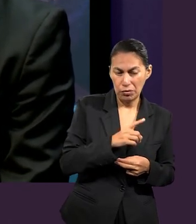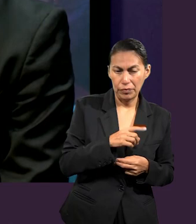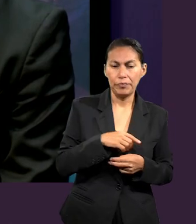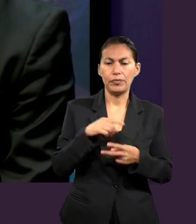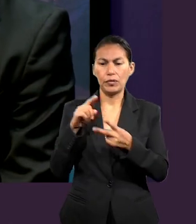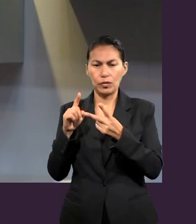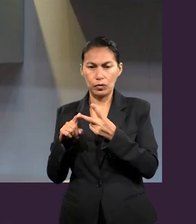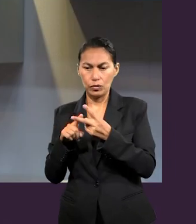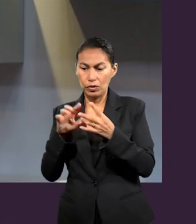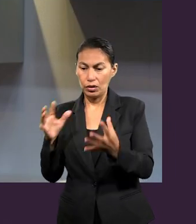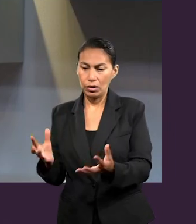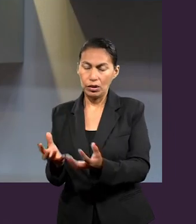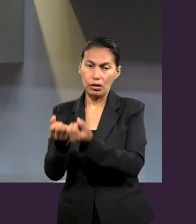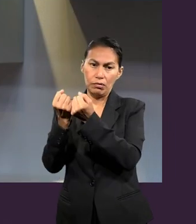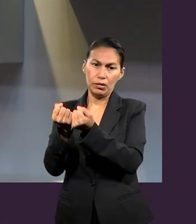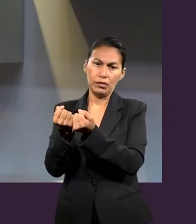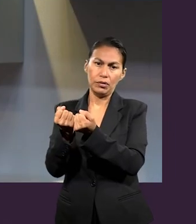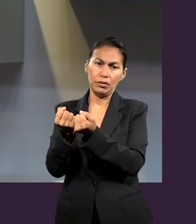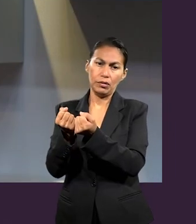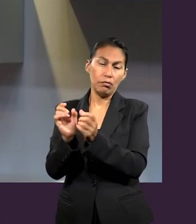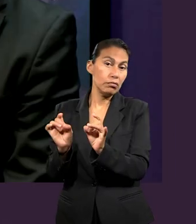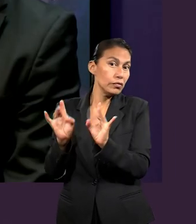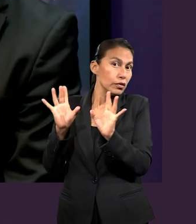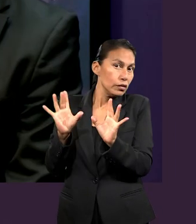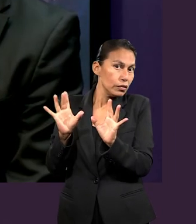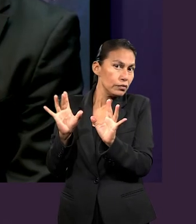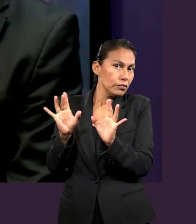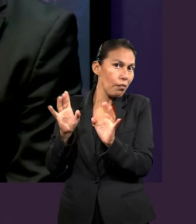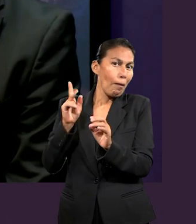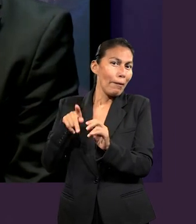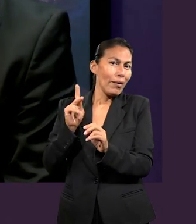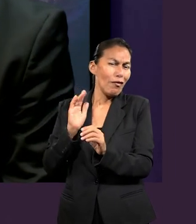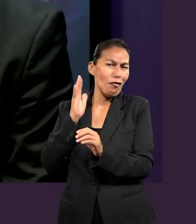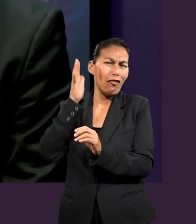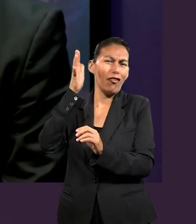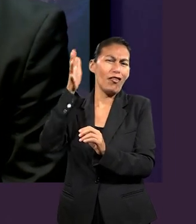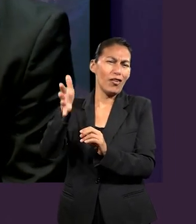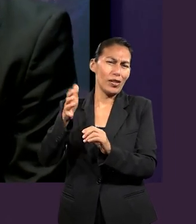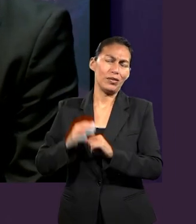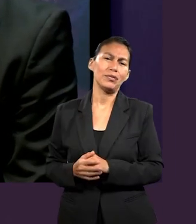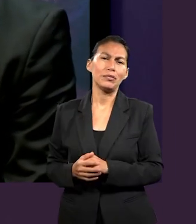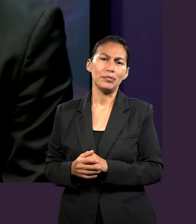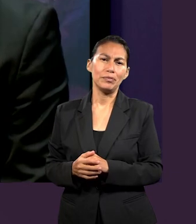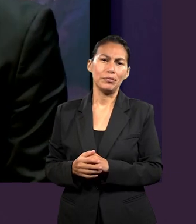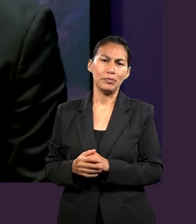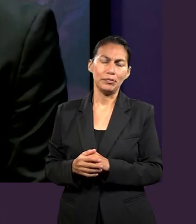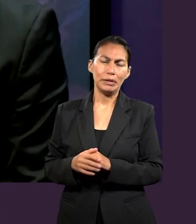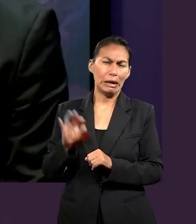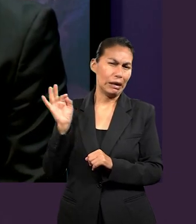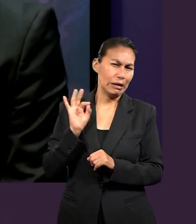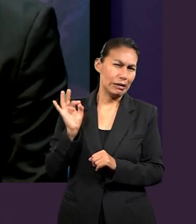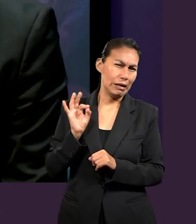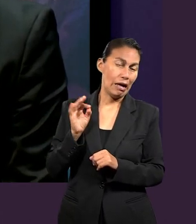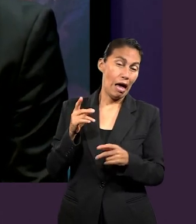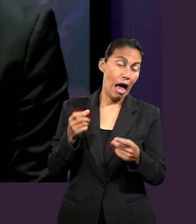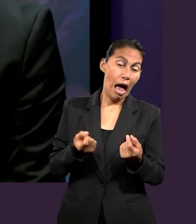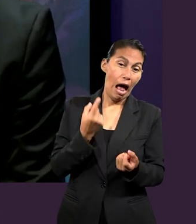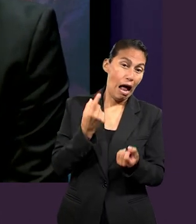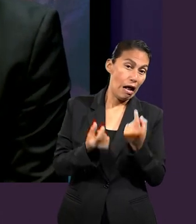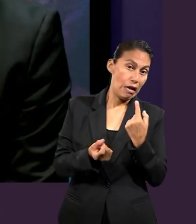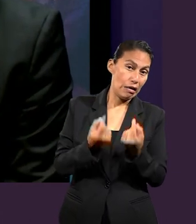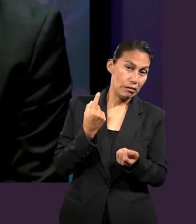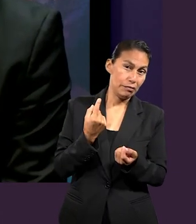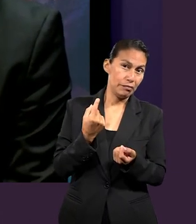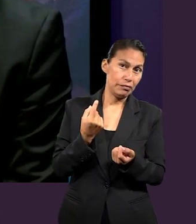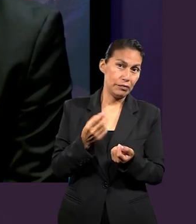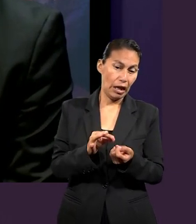redención es algo que sucede de forma similar, pero hacia el futuro. En otras palabras, si una persona sin querer